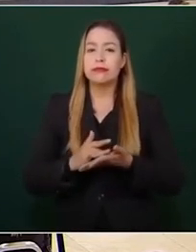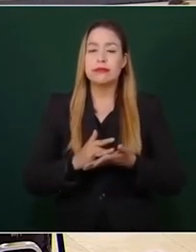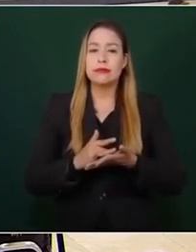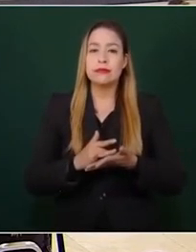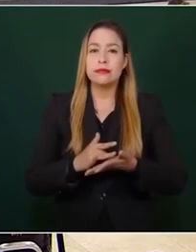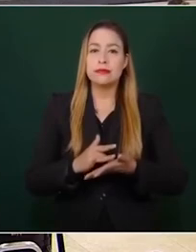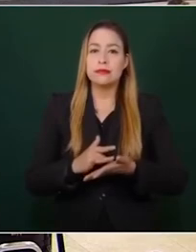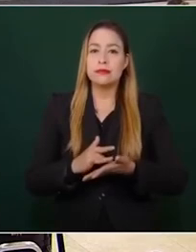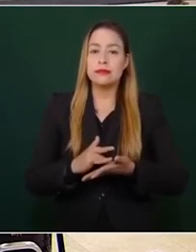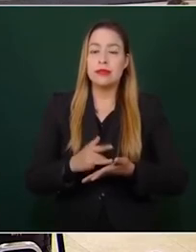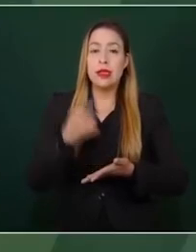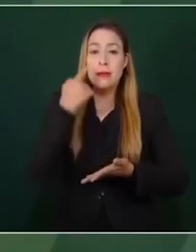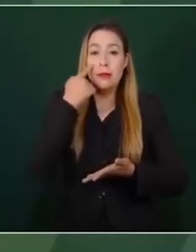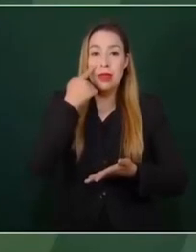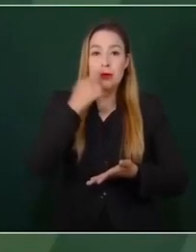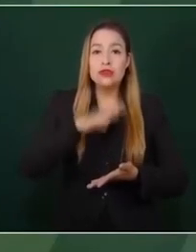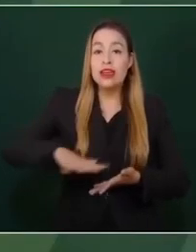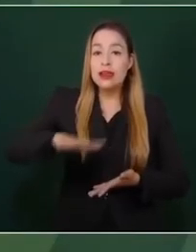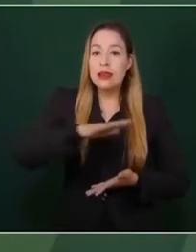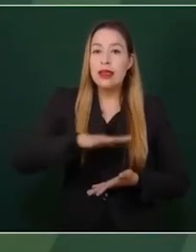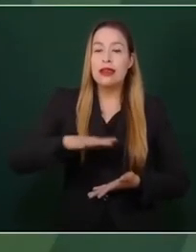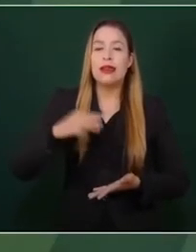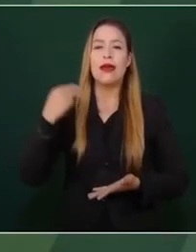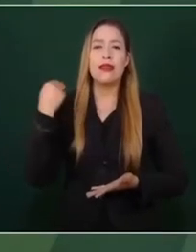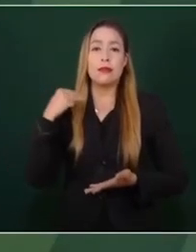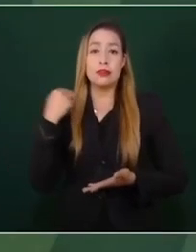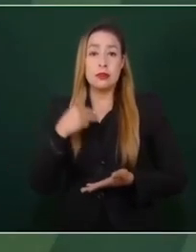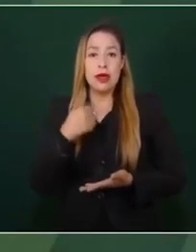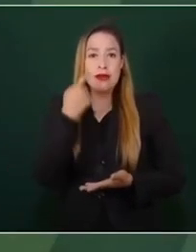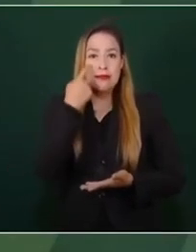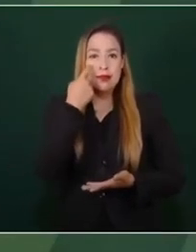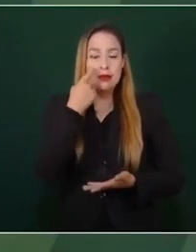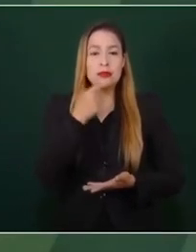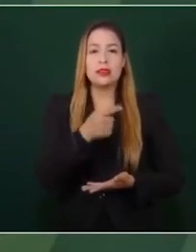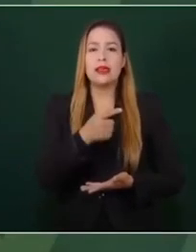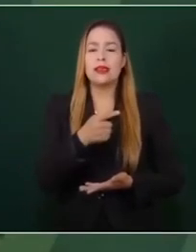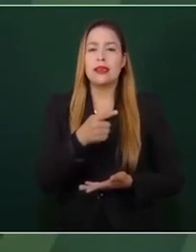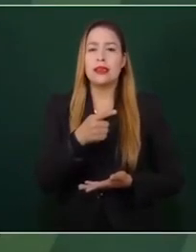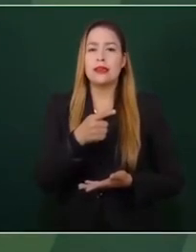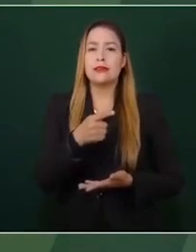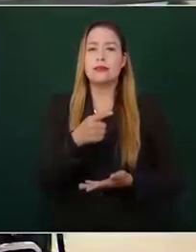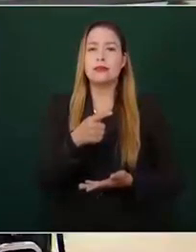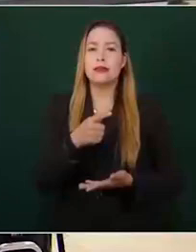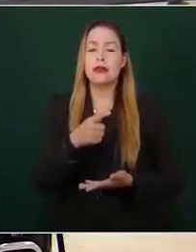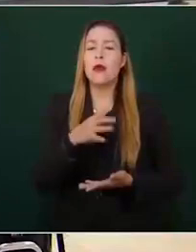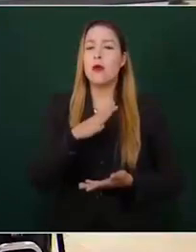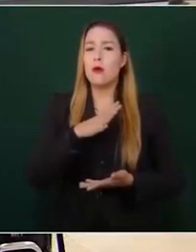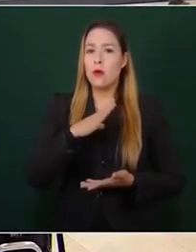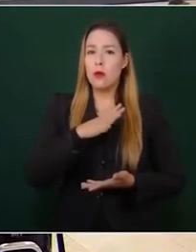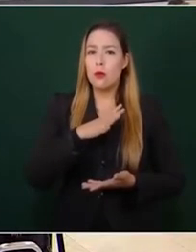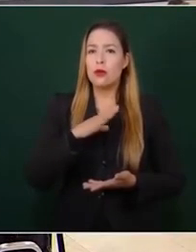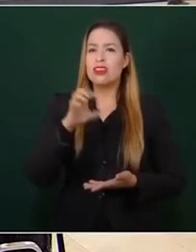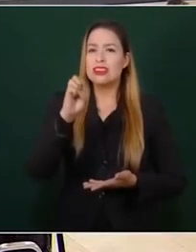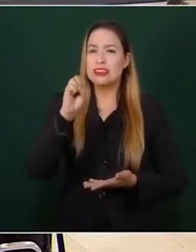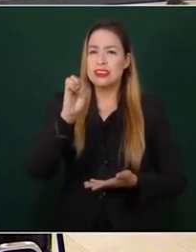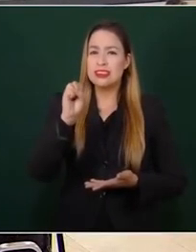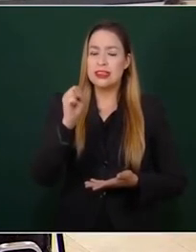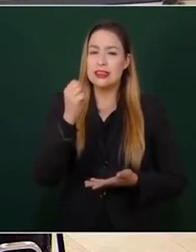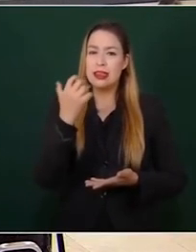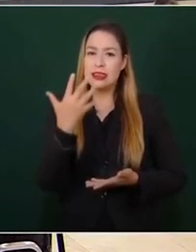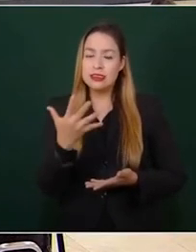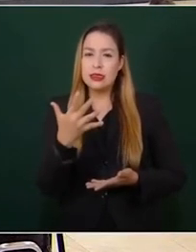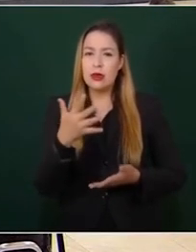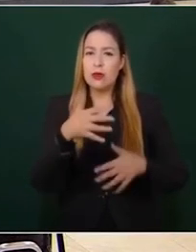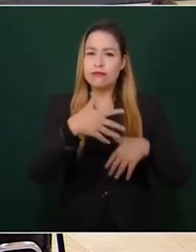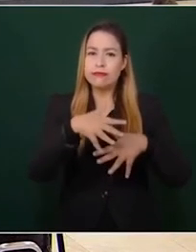el área de Michoacán se destinó una fuerza del 65 Batallón de Infantería